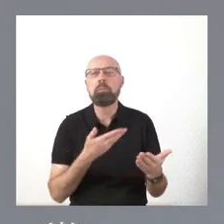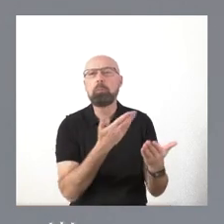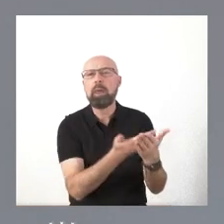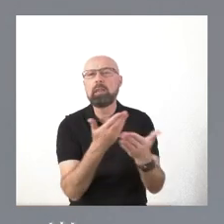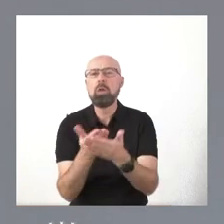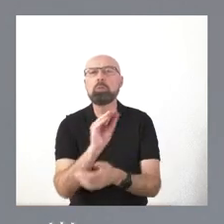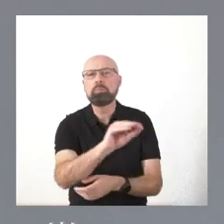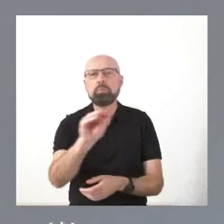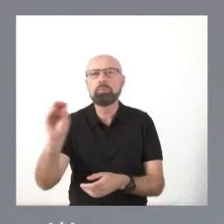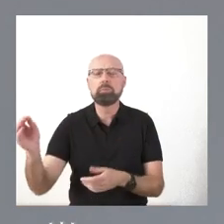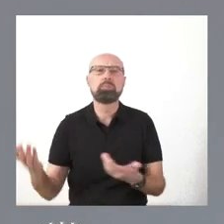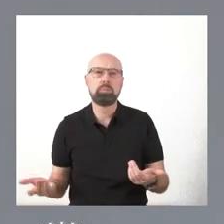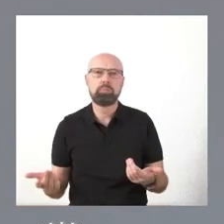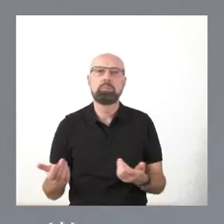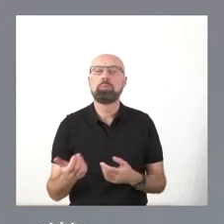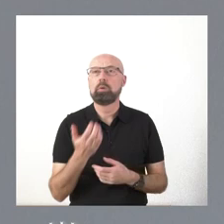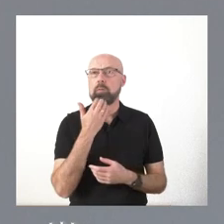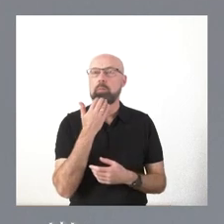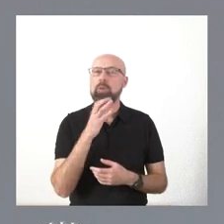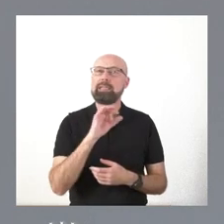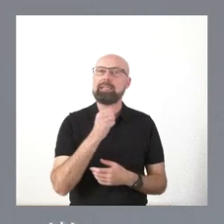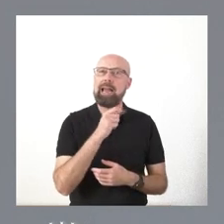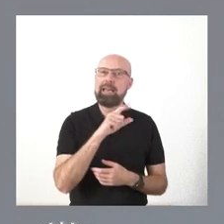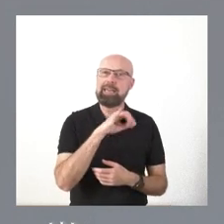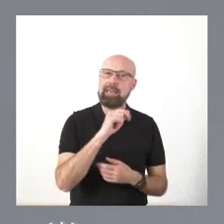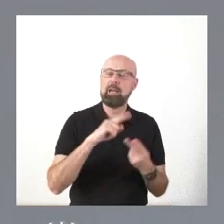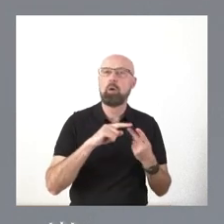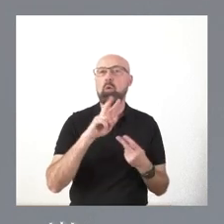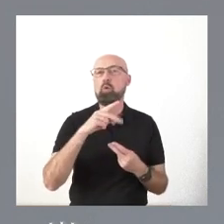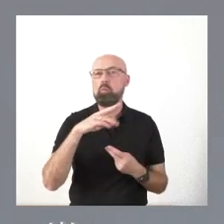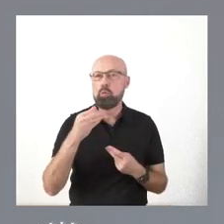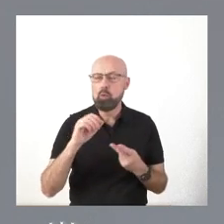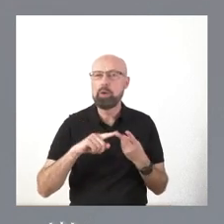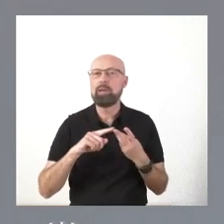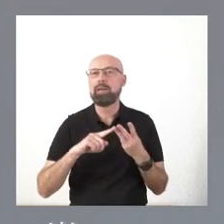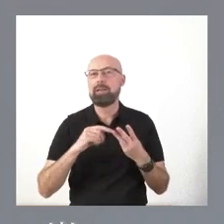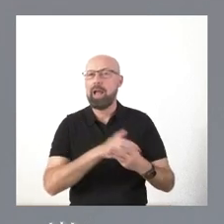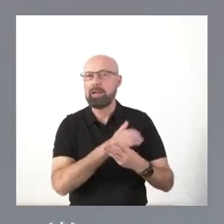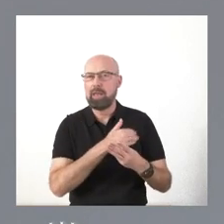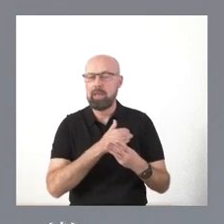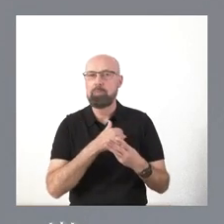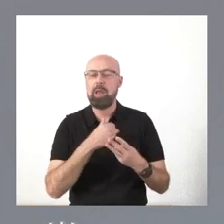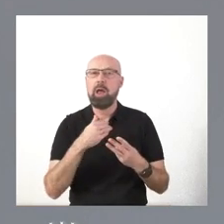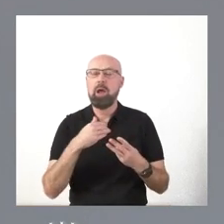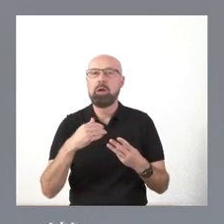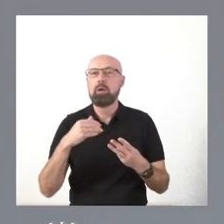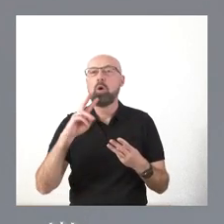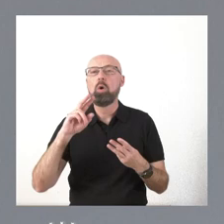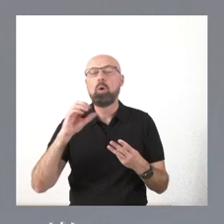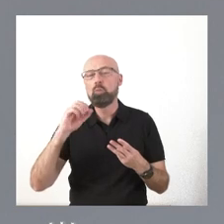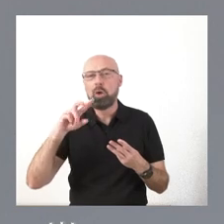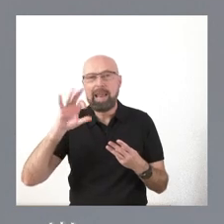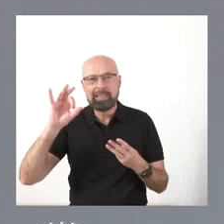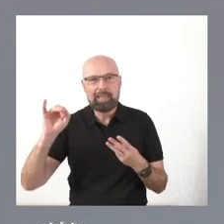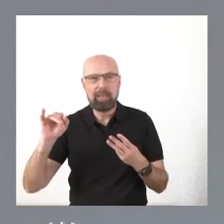consultivas, en concreto al IE, a la UBU y a la Academia Burguense de Historia y Bellas Artes. Es el 7 de marzo,